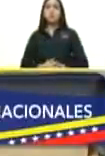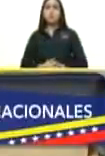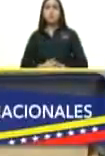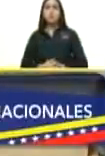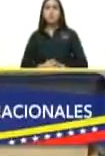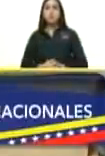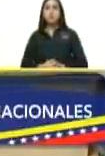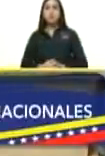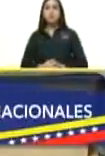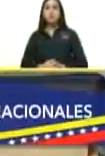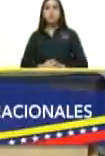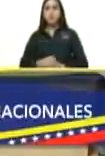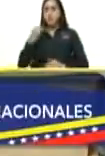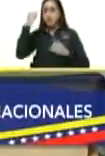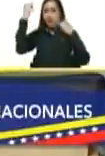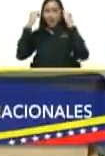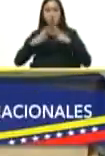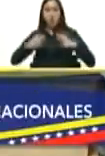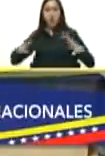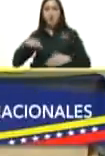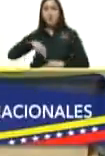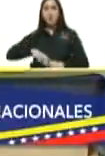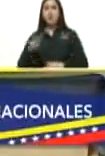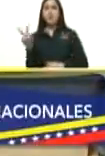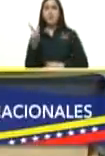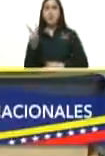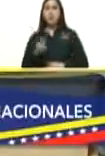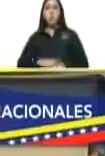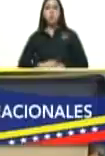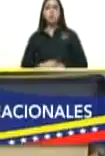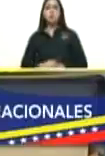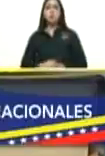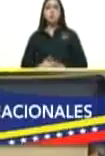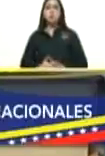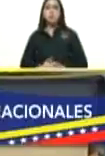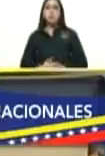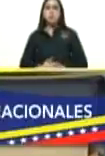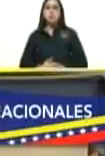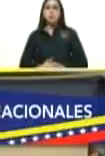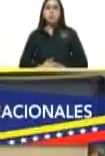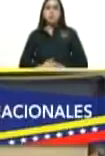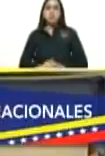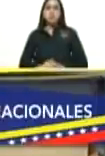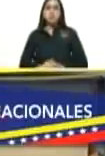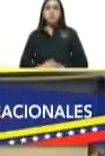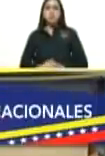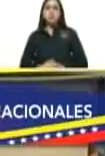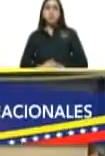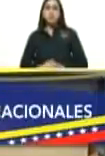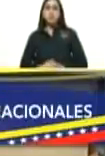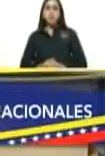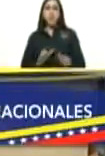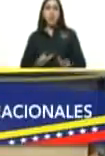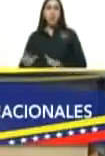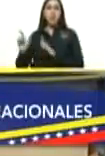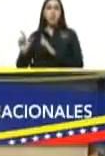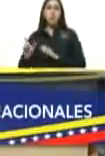amplio espectro ideológico de venezuela de venezuela listo pues